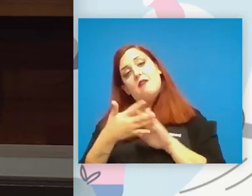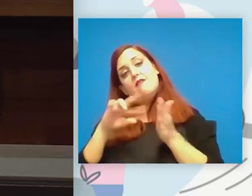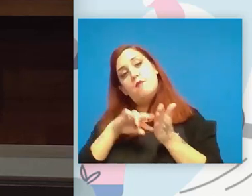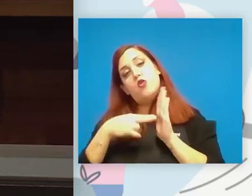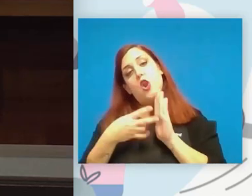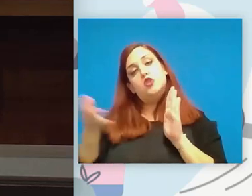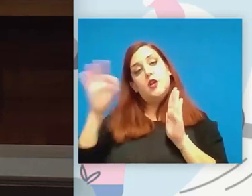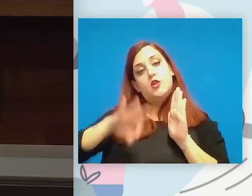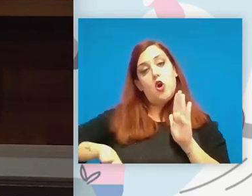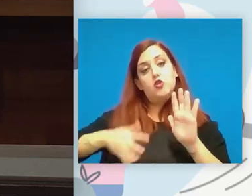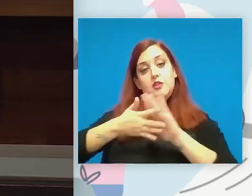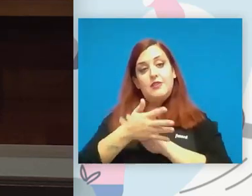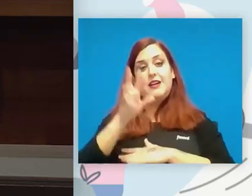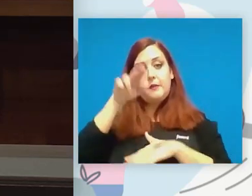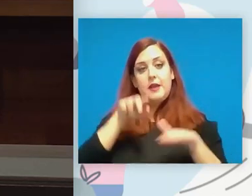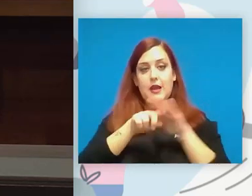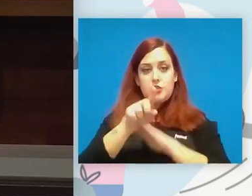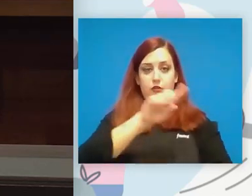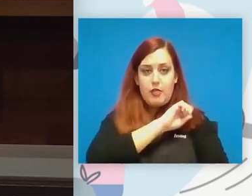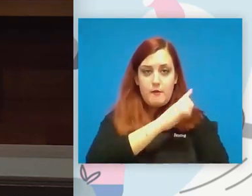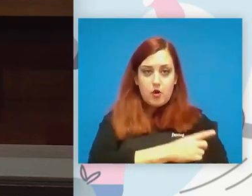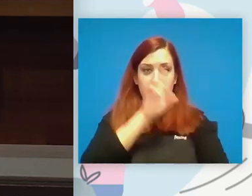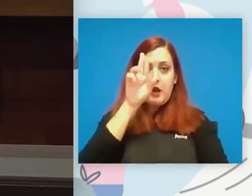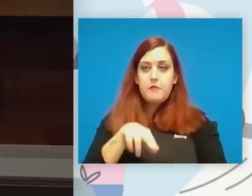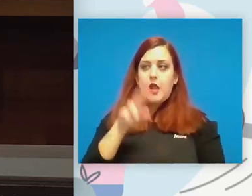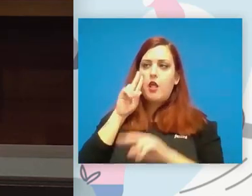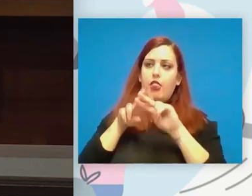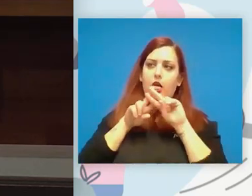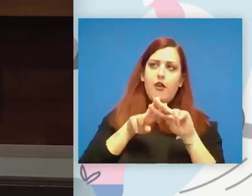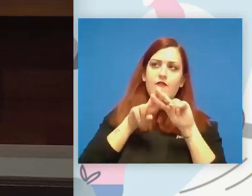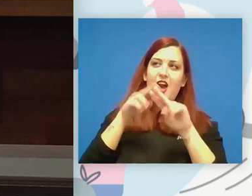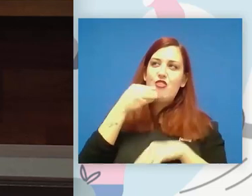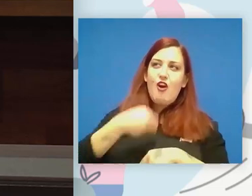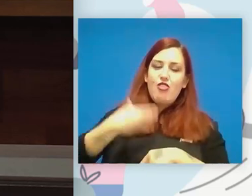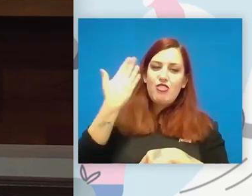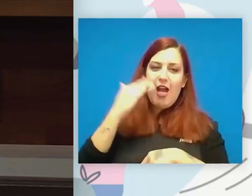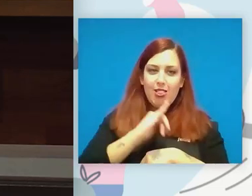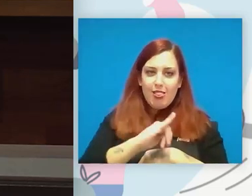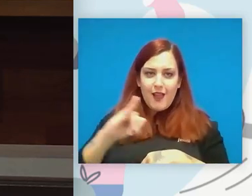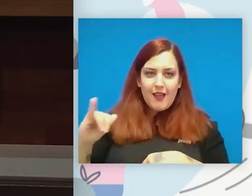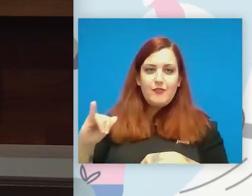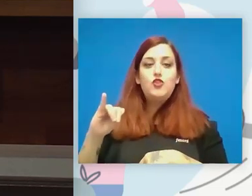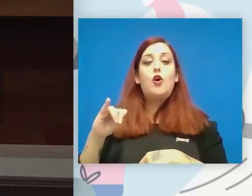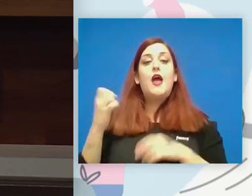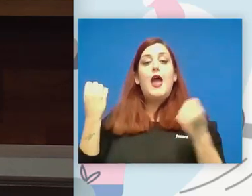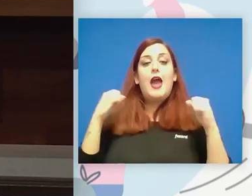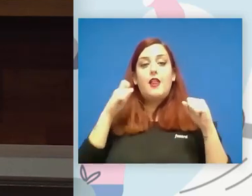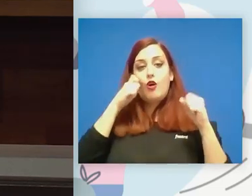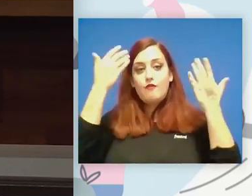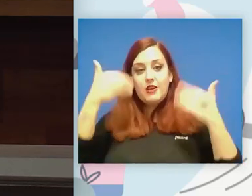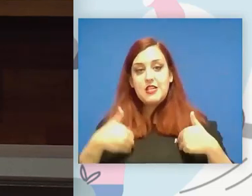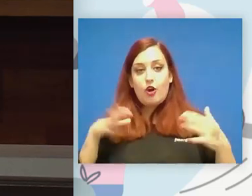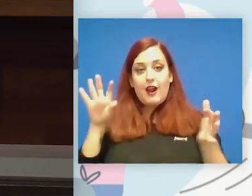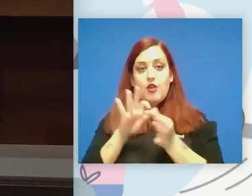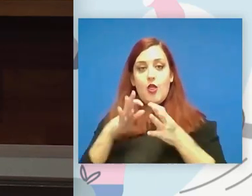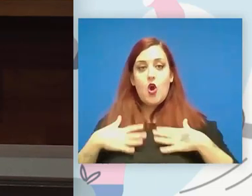rendimiento sino que es gestión del deporte identificación del talento actividad física o ejercicio físico relacionado con la salud es decir ahí